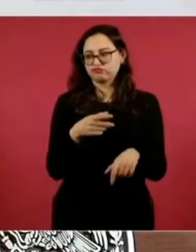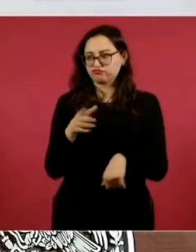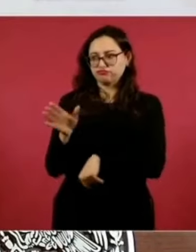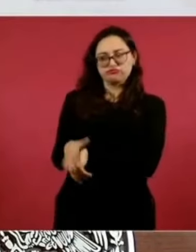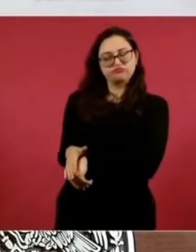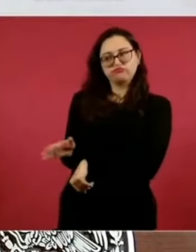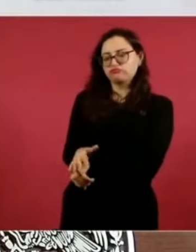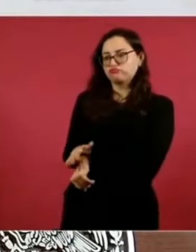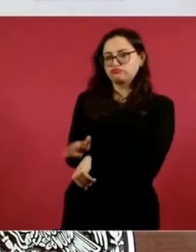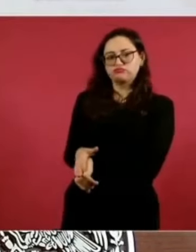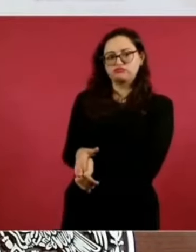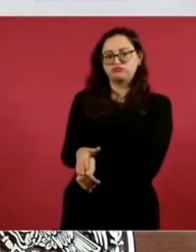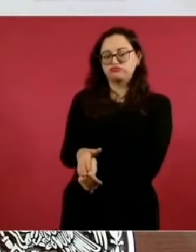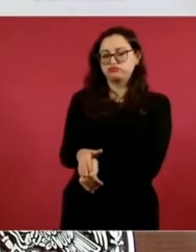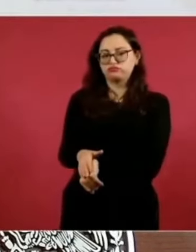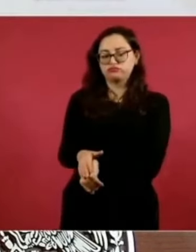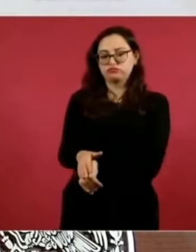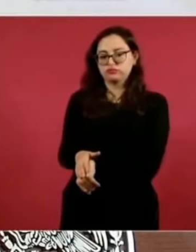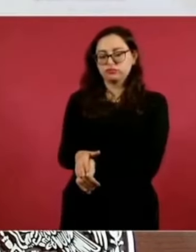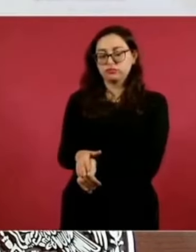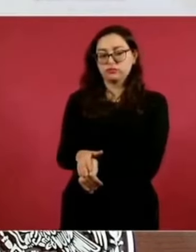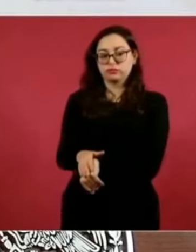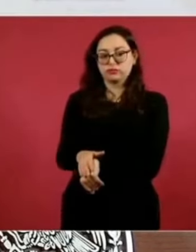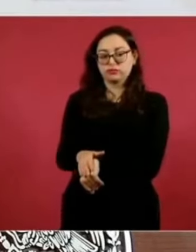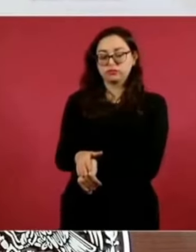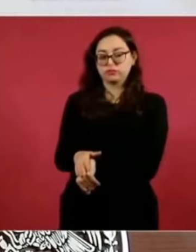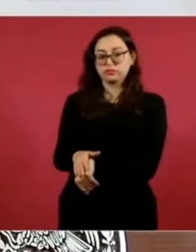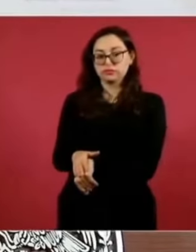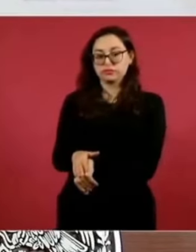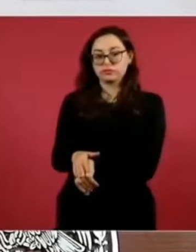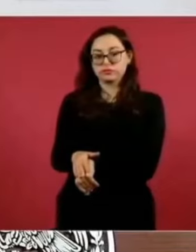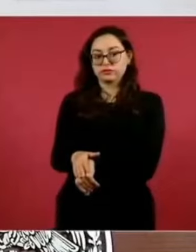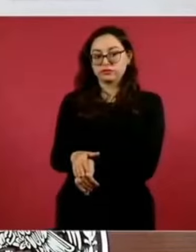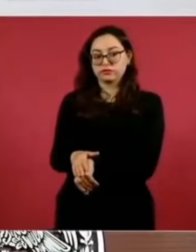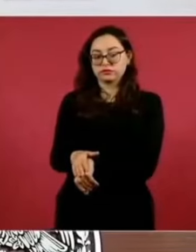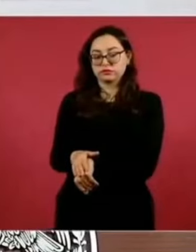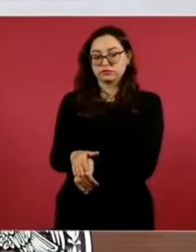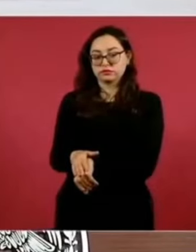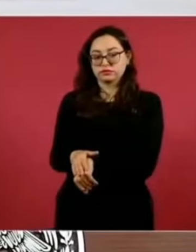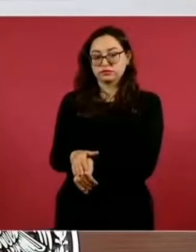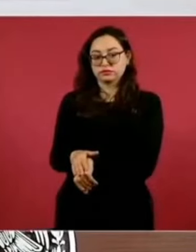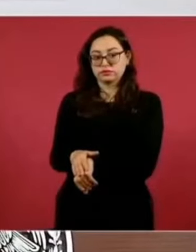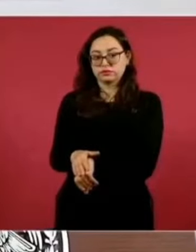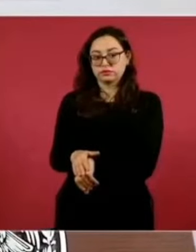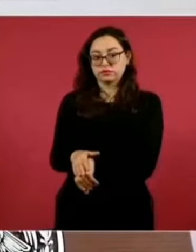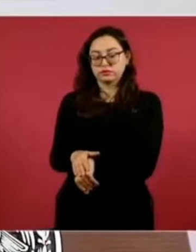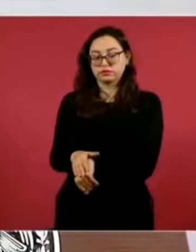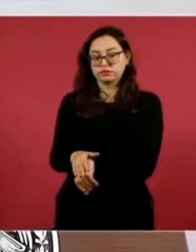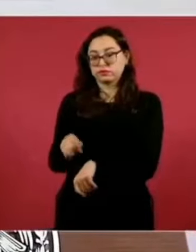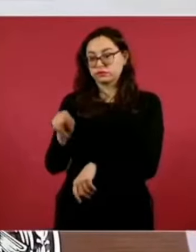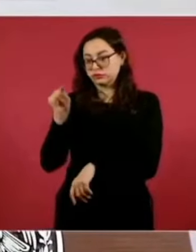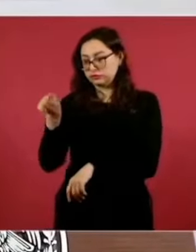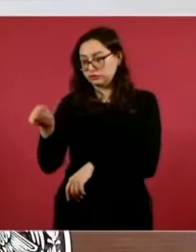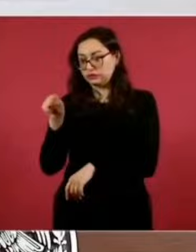la ermita de Tatabasco,